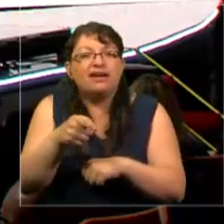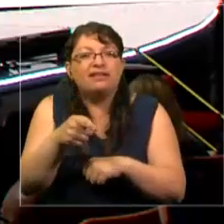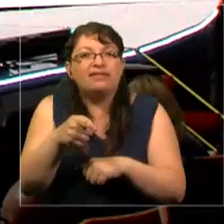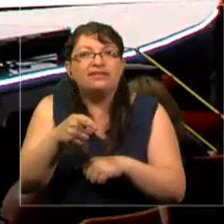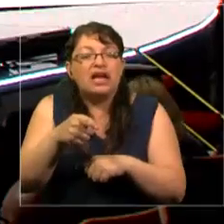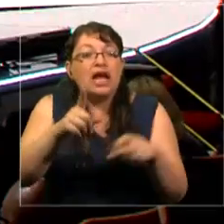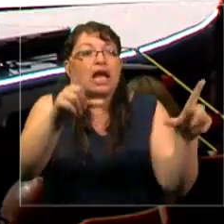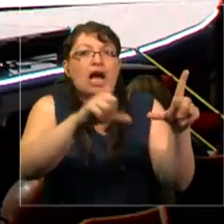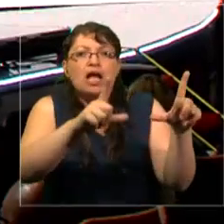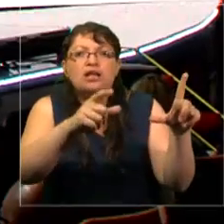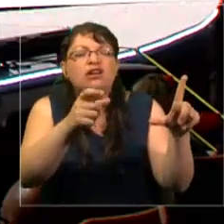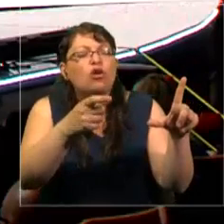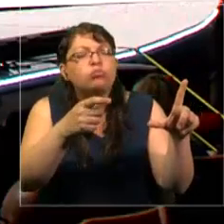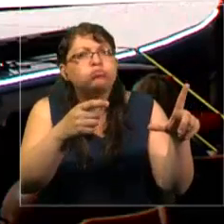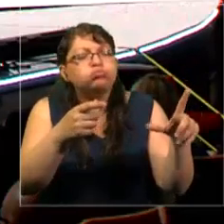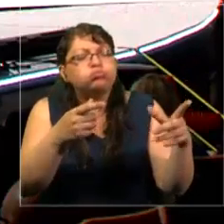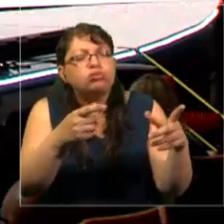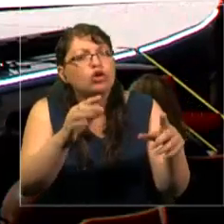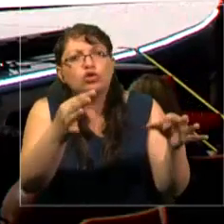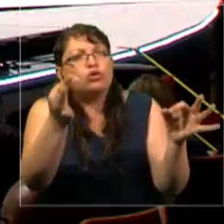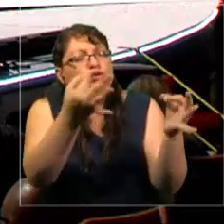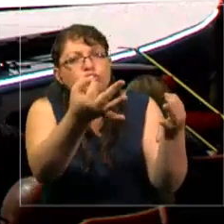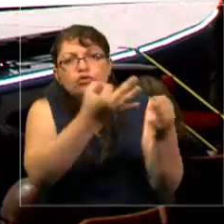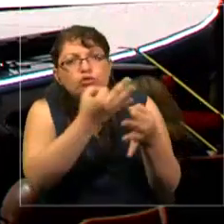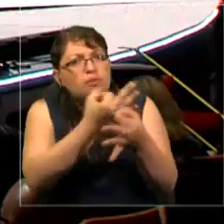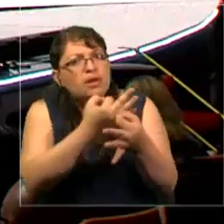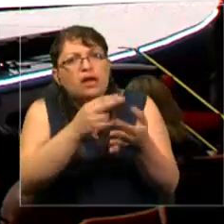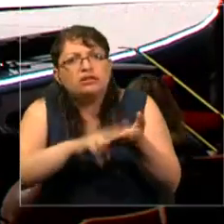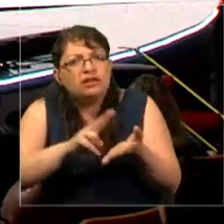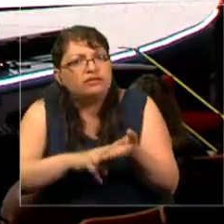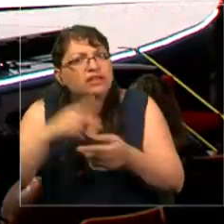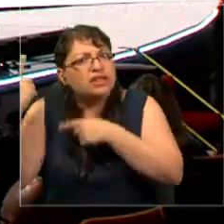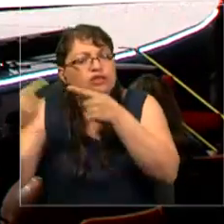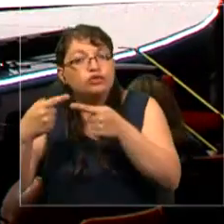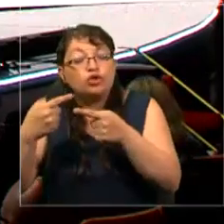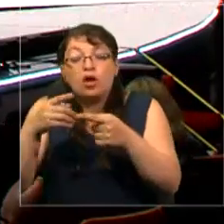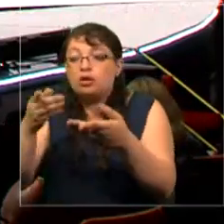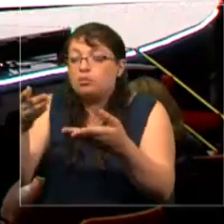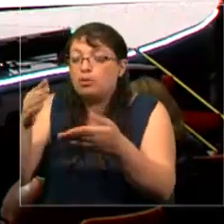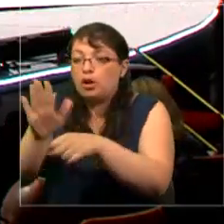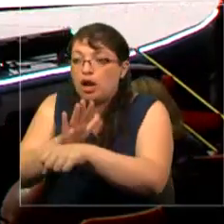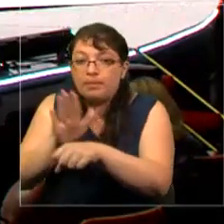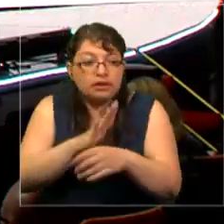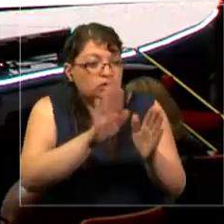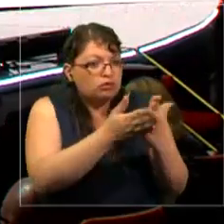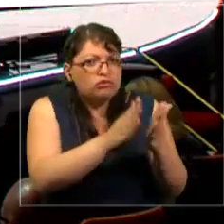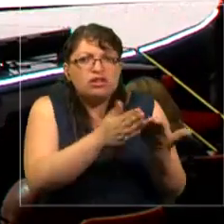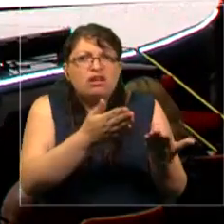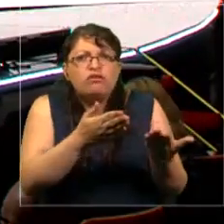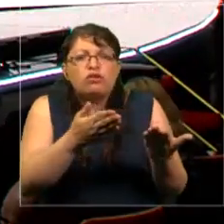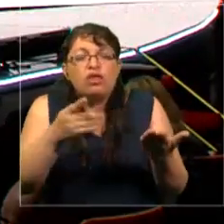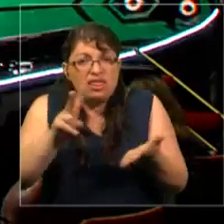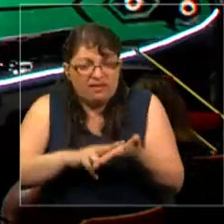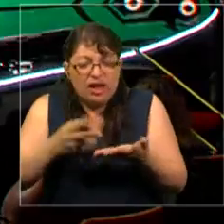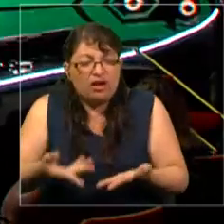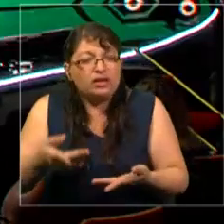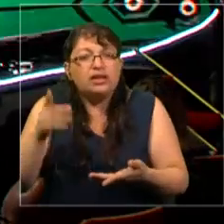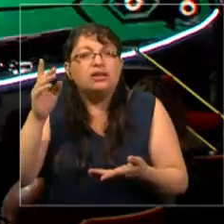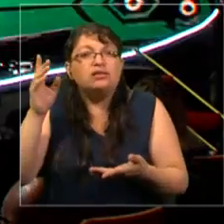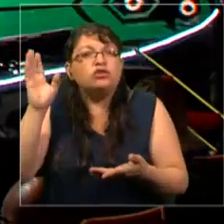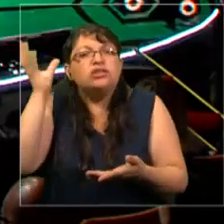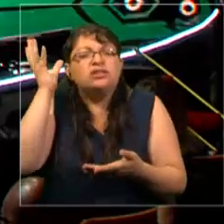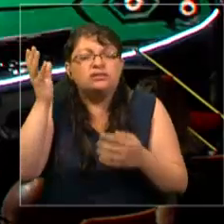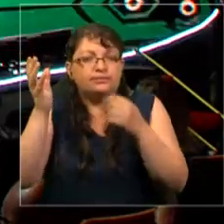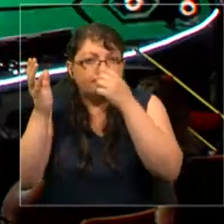nos han fallado en contarnos la historia verdadera. Y si no fuera por la película y estos libros, no sabríamos el conocimiento más